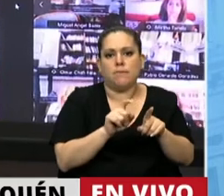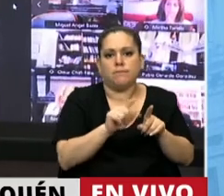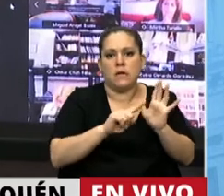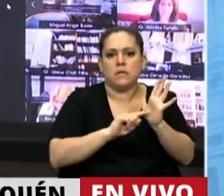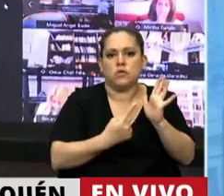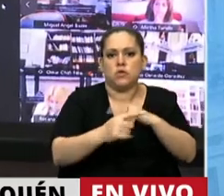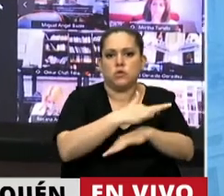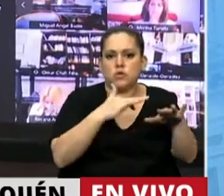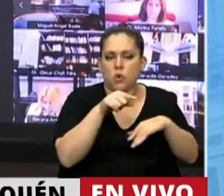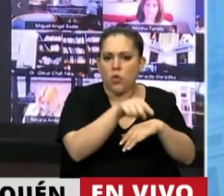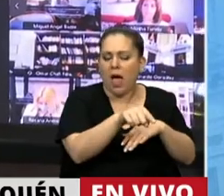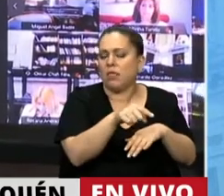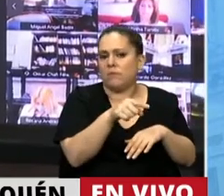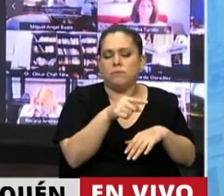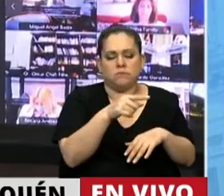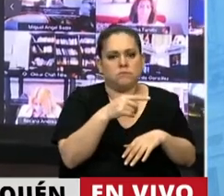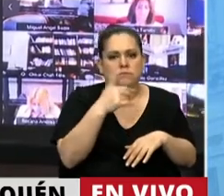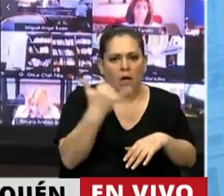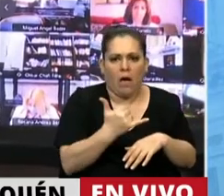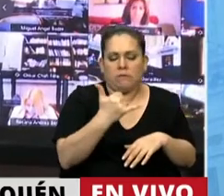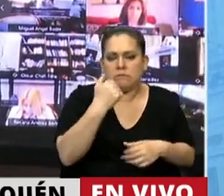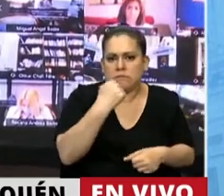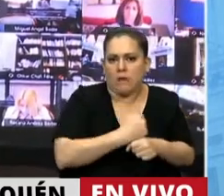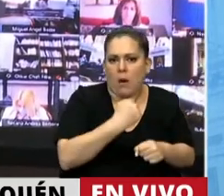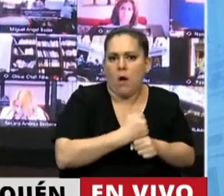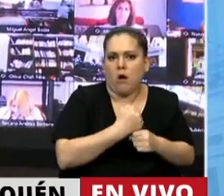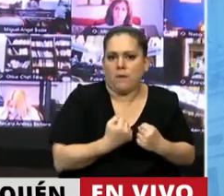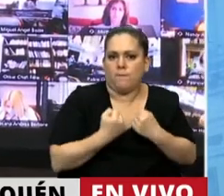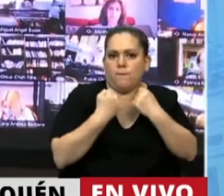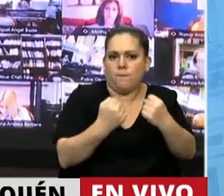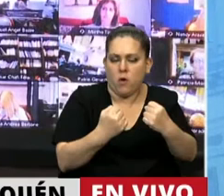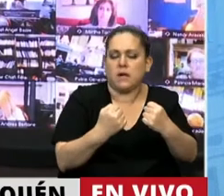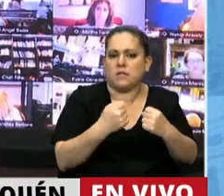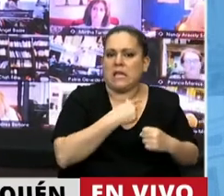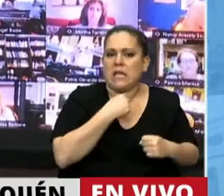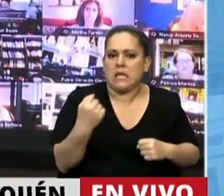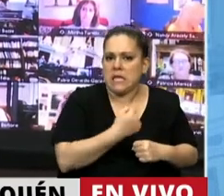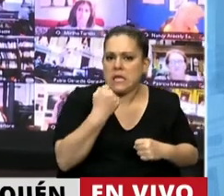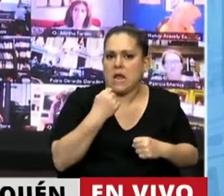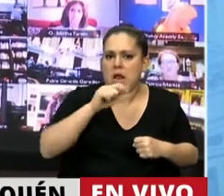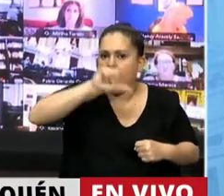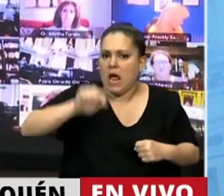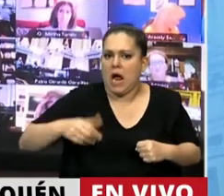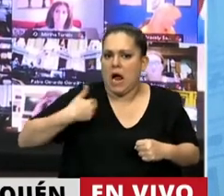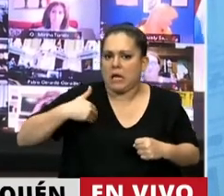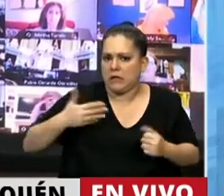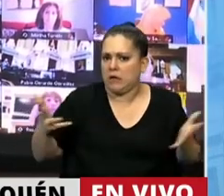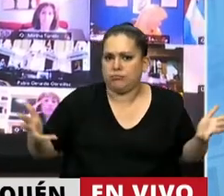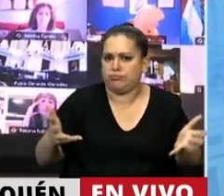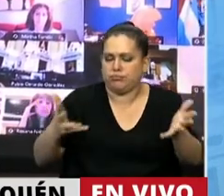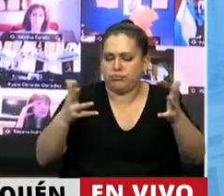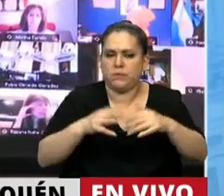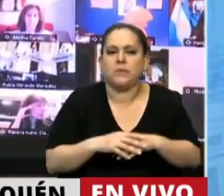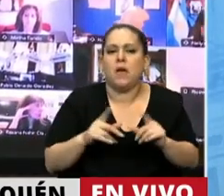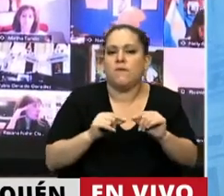cimentada en el trabajo y el esfuerzo por construir una Argentina próspera. Cutralcó fue fundada